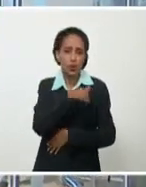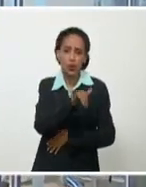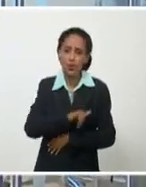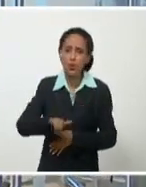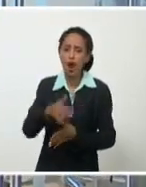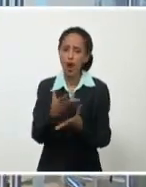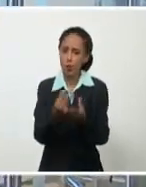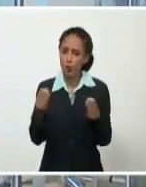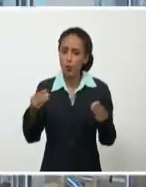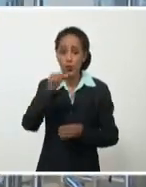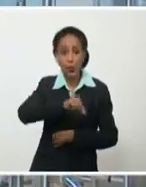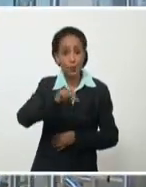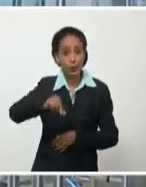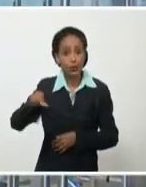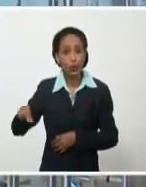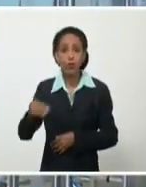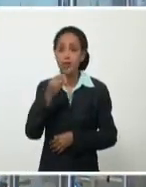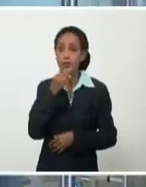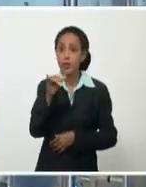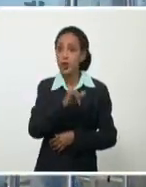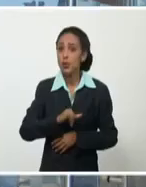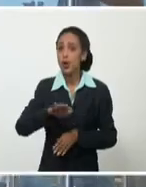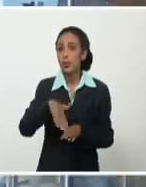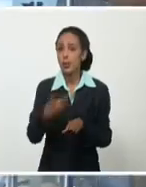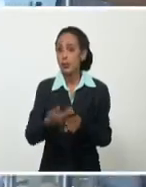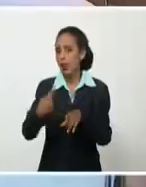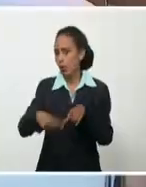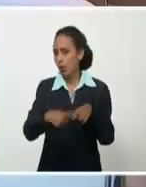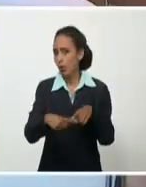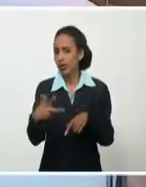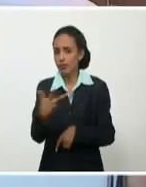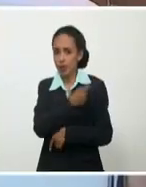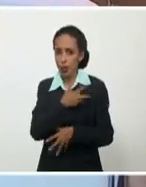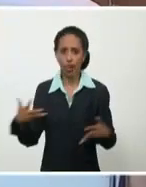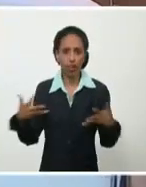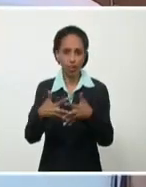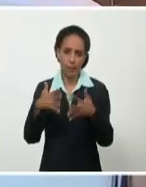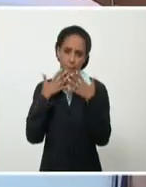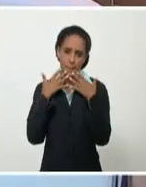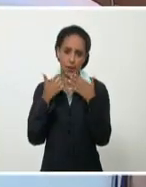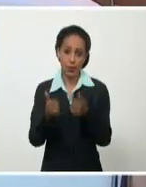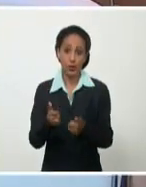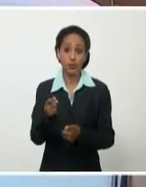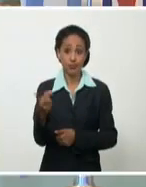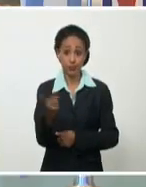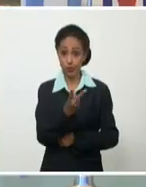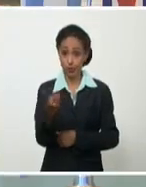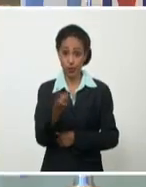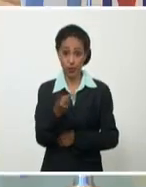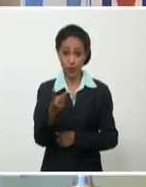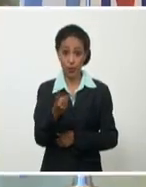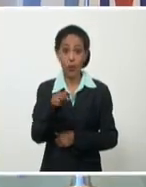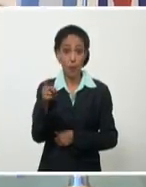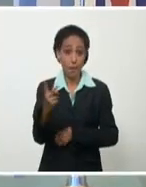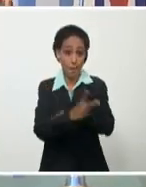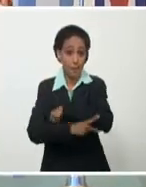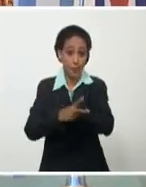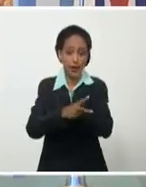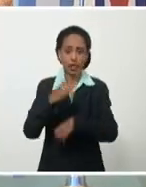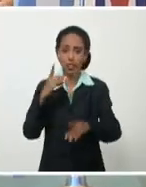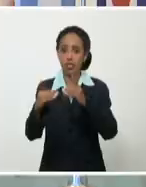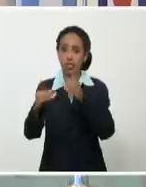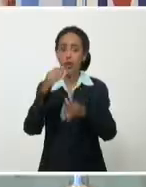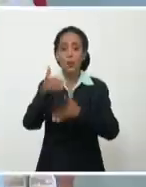poblacionales, también que se pueda combinar eventualmente con otras vacunas. En la institución, ambas partes conversaron sobre los procesos